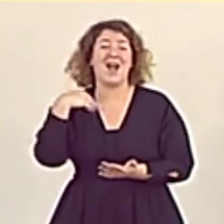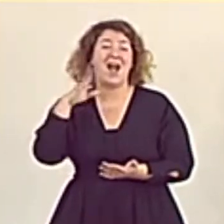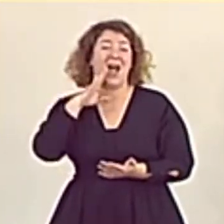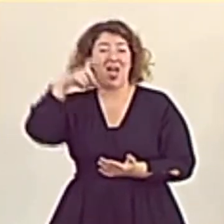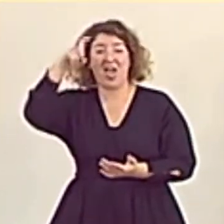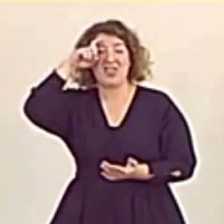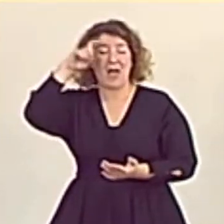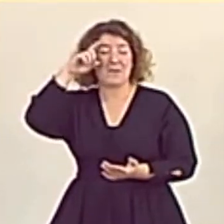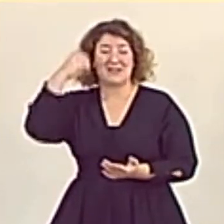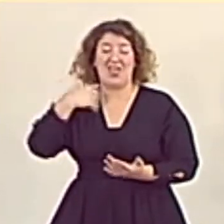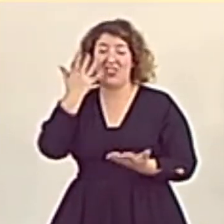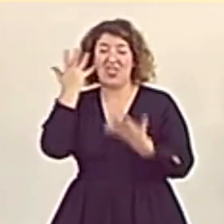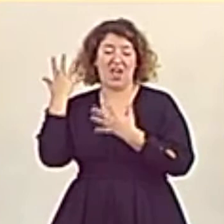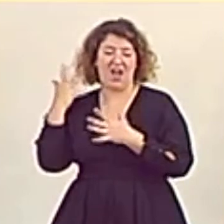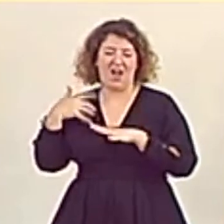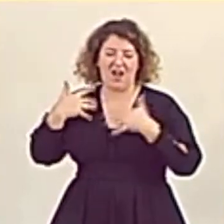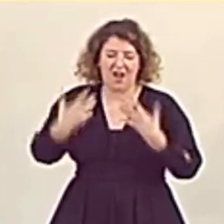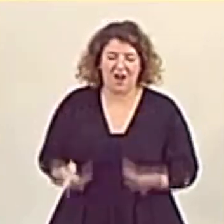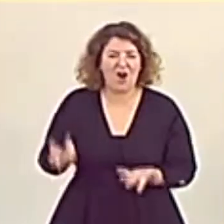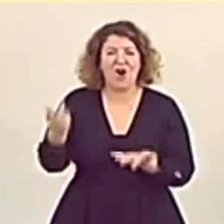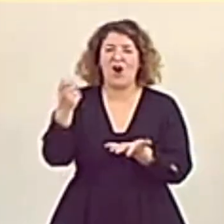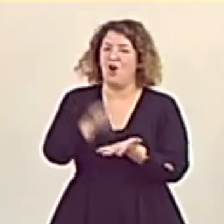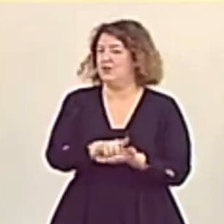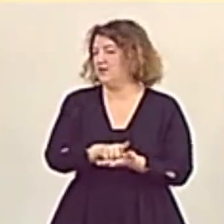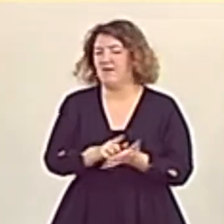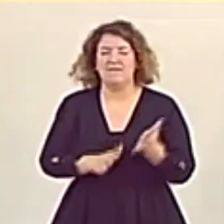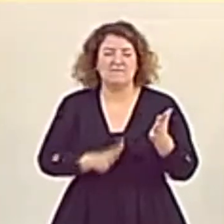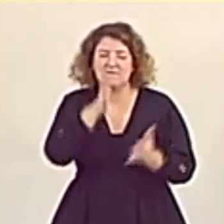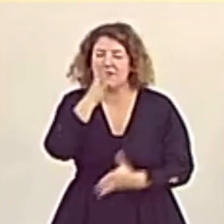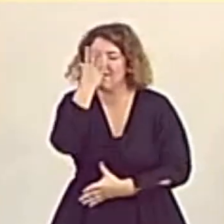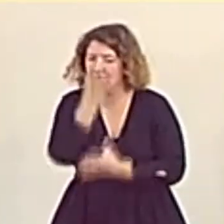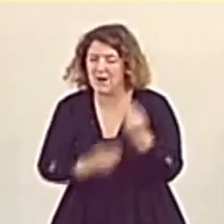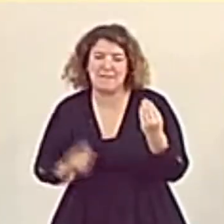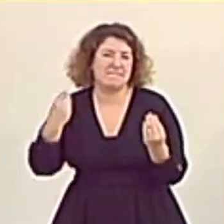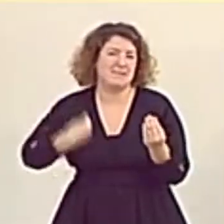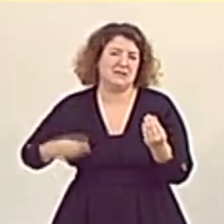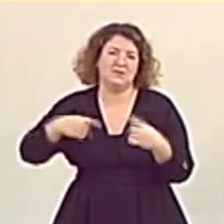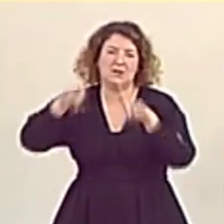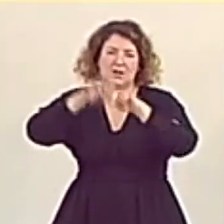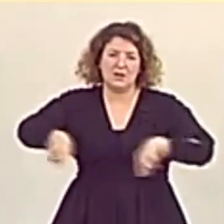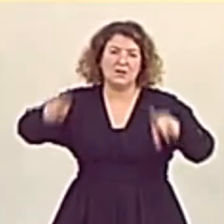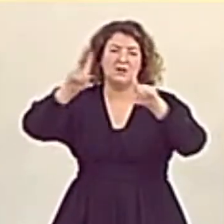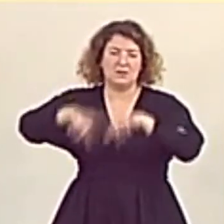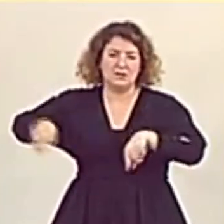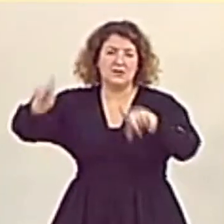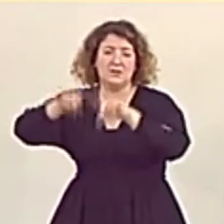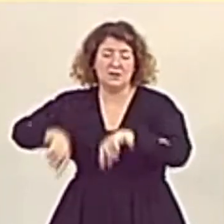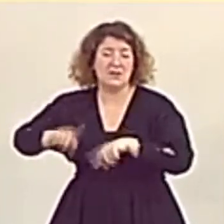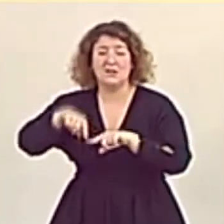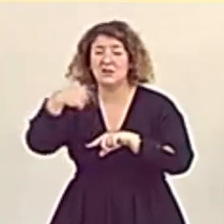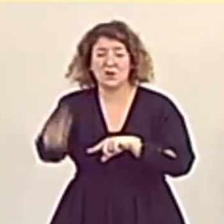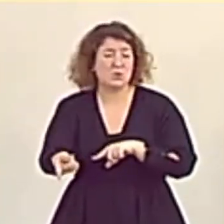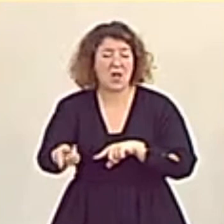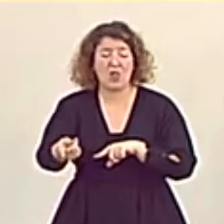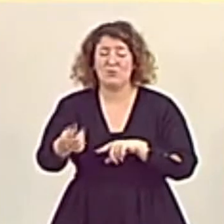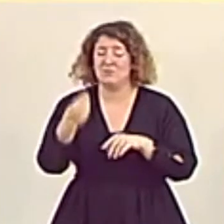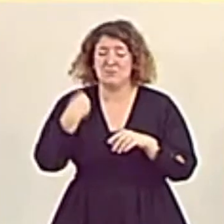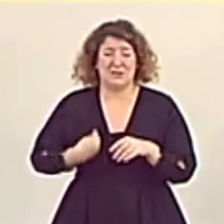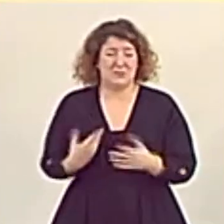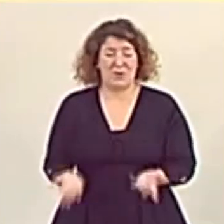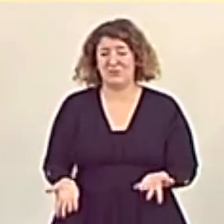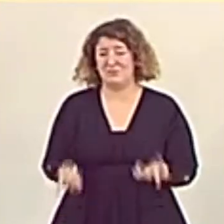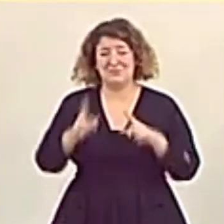Zapatero hace diez años. Los mismos errores que traen las mismas consecuencias. También